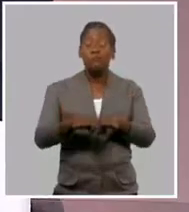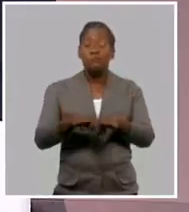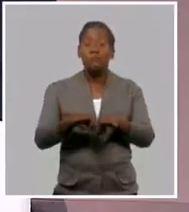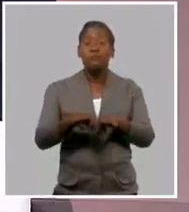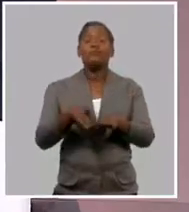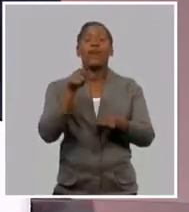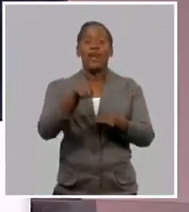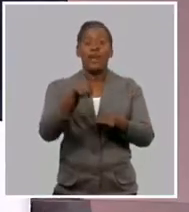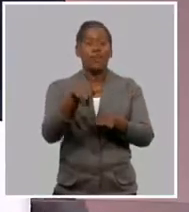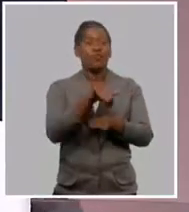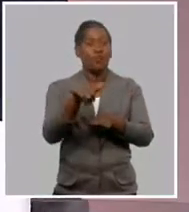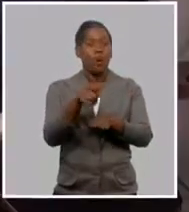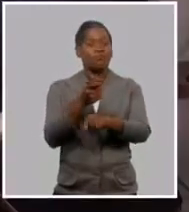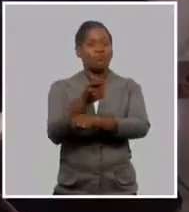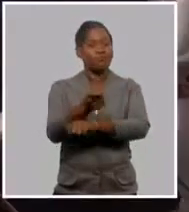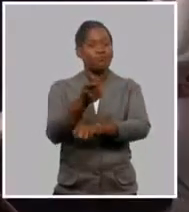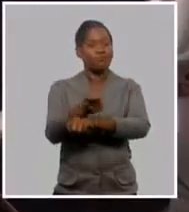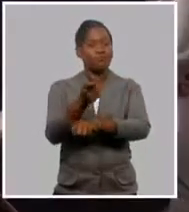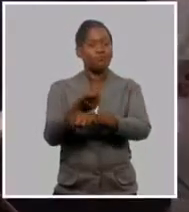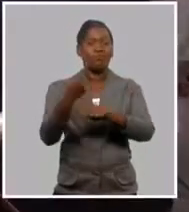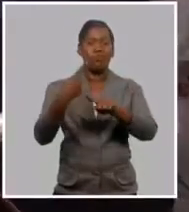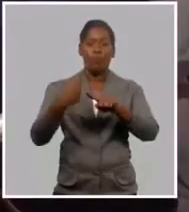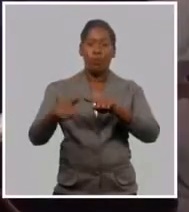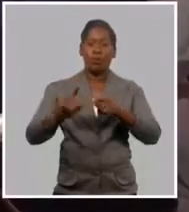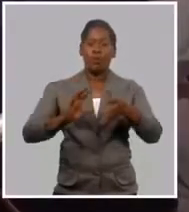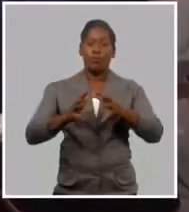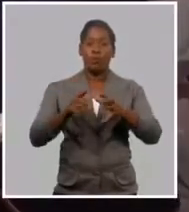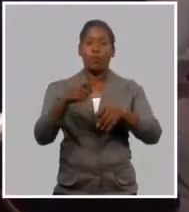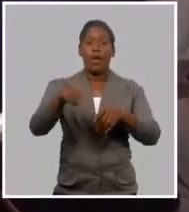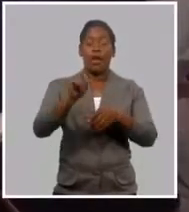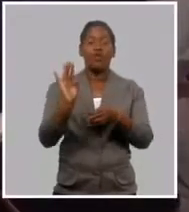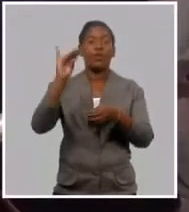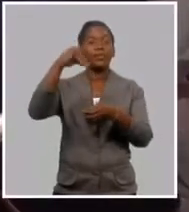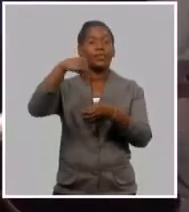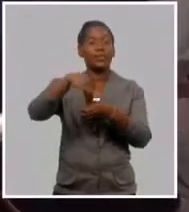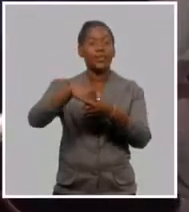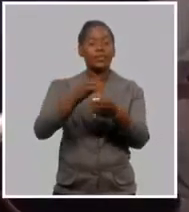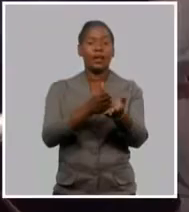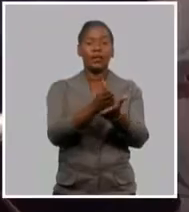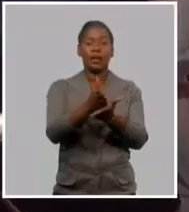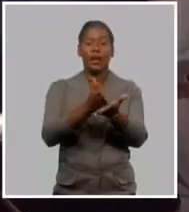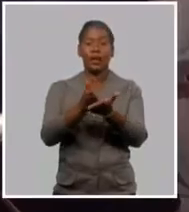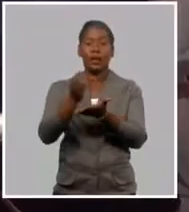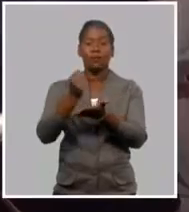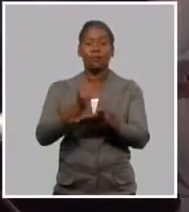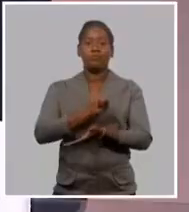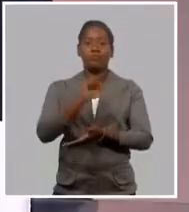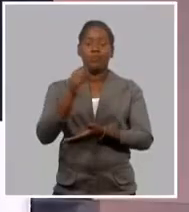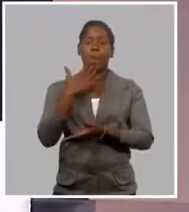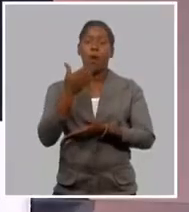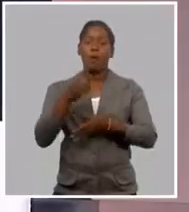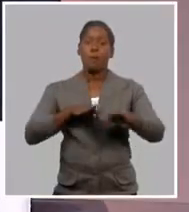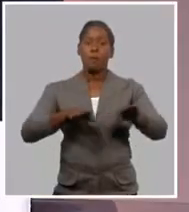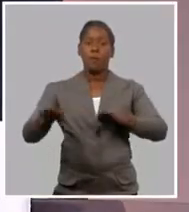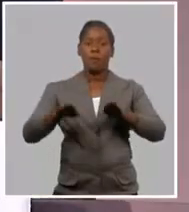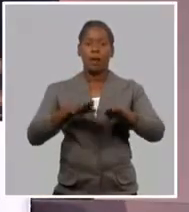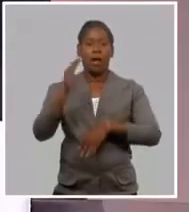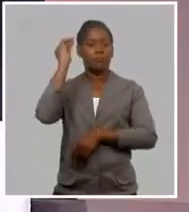grado también influenciado por la pandemia. Por lo tanto, esto sería una especie de nivelación para que comience su carrera con unas mejores condiciones.